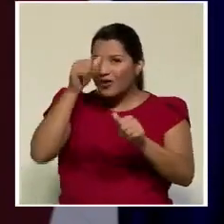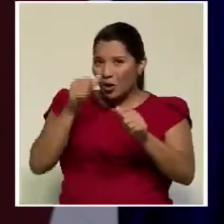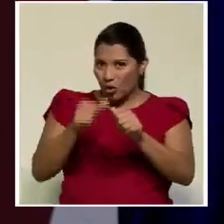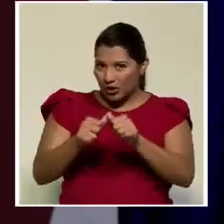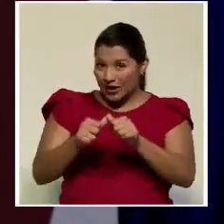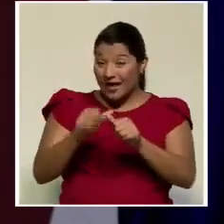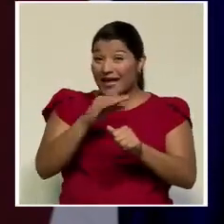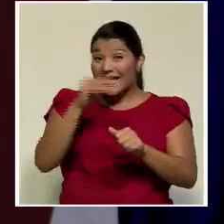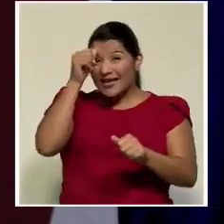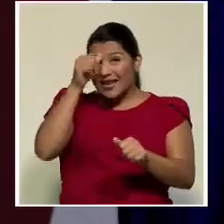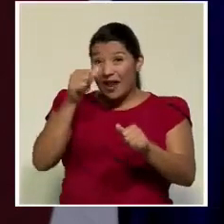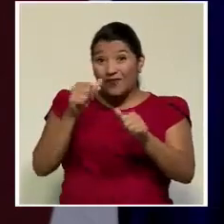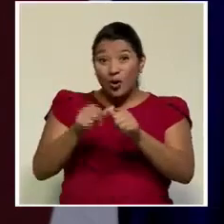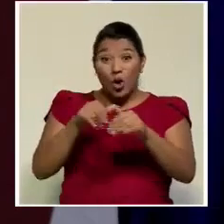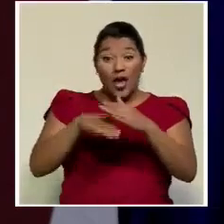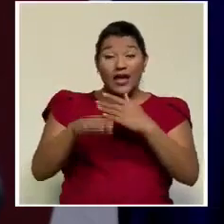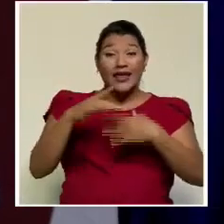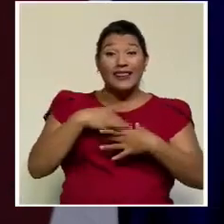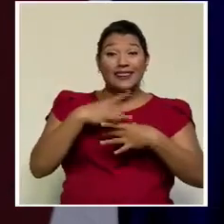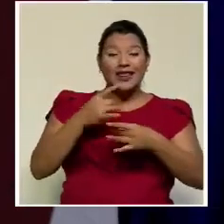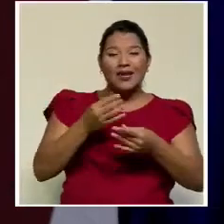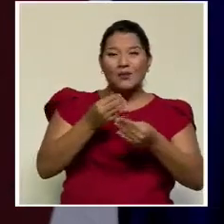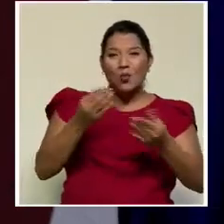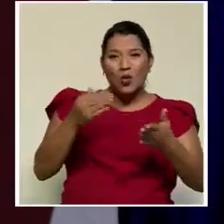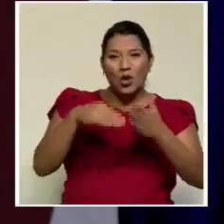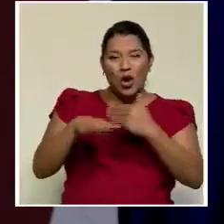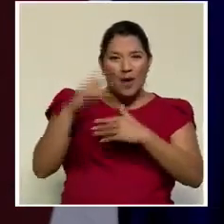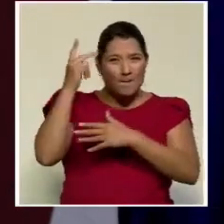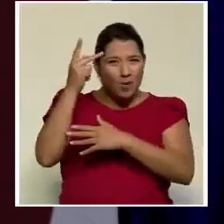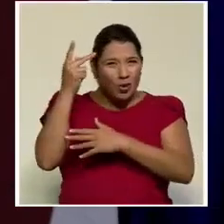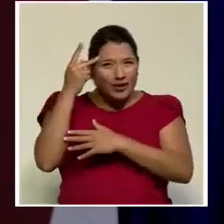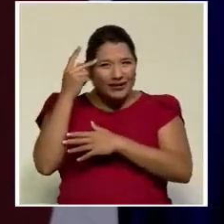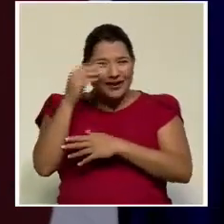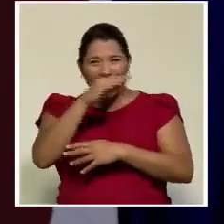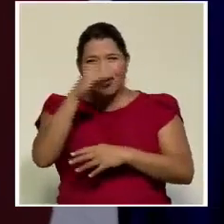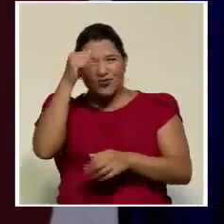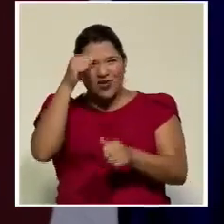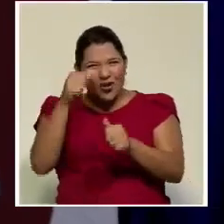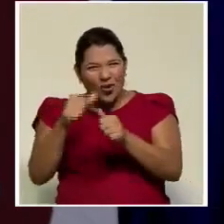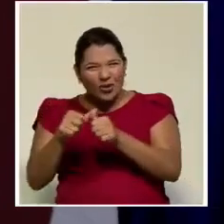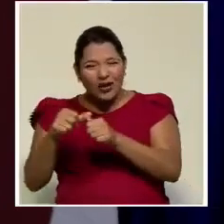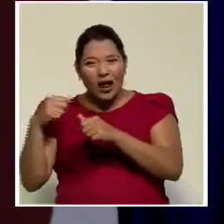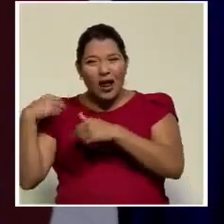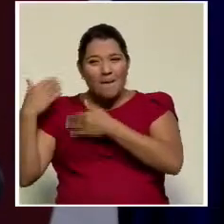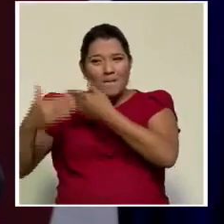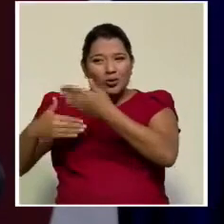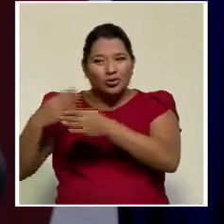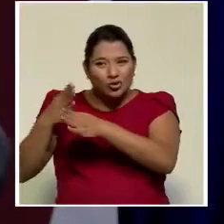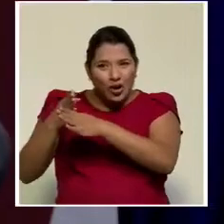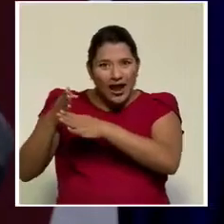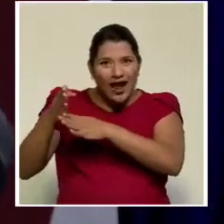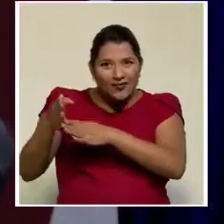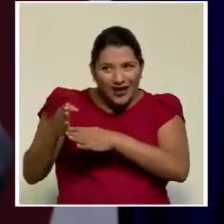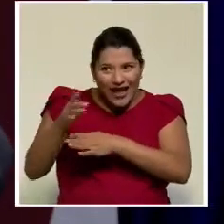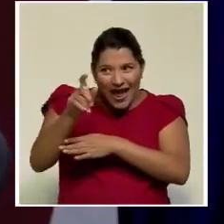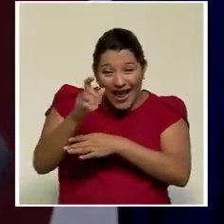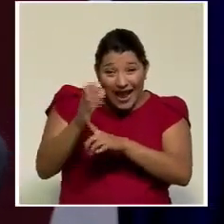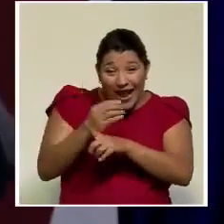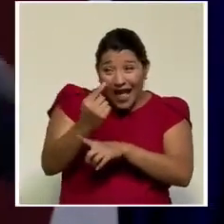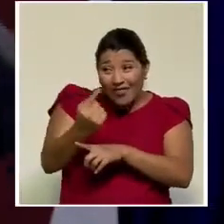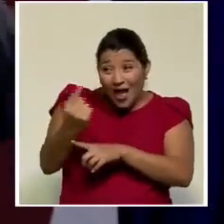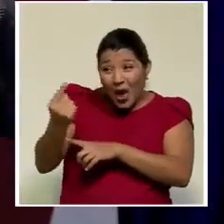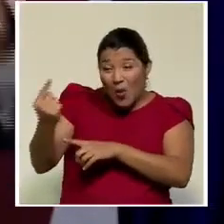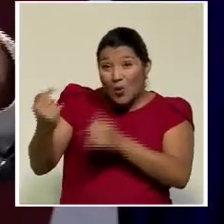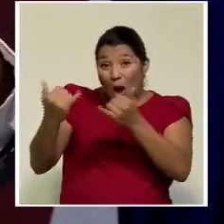memoria aplicada al interés público, a la política, recordar, recordar la trayectoria de los que ahora nos prometen el oro y el